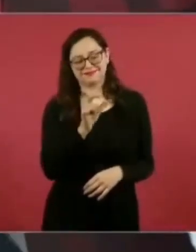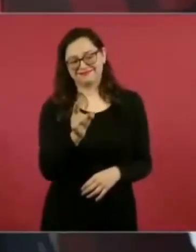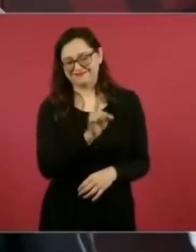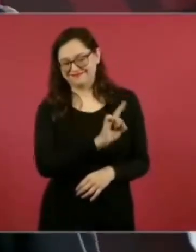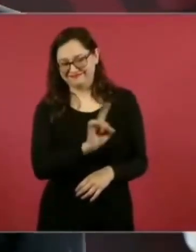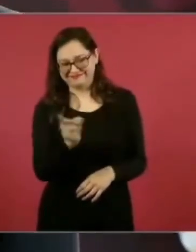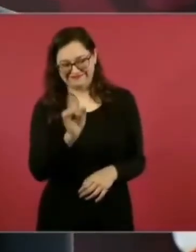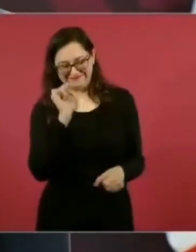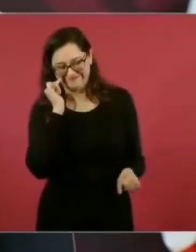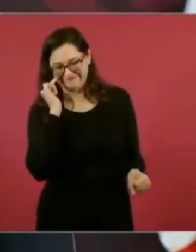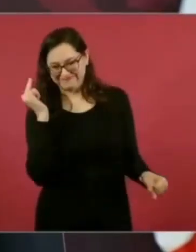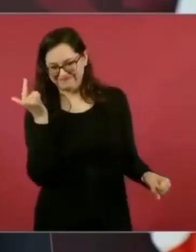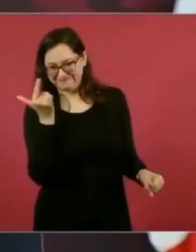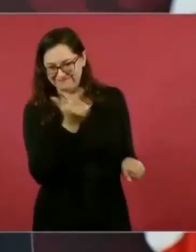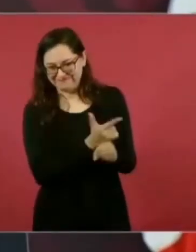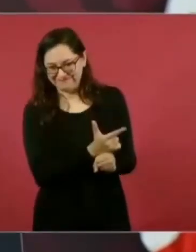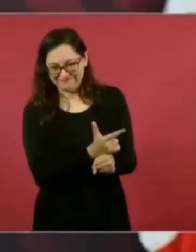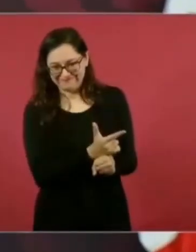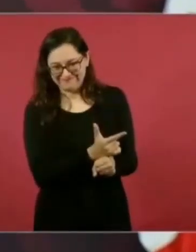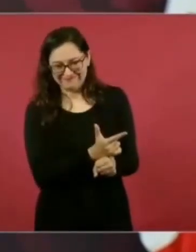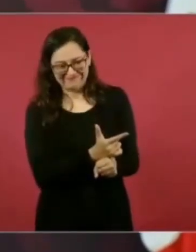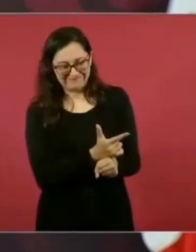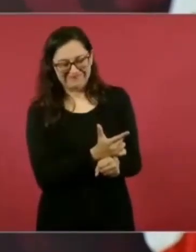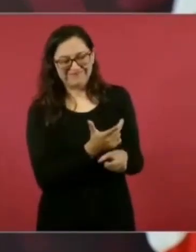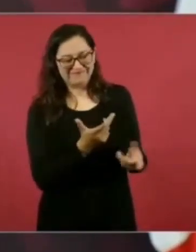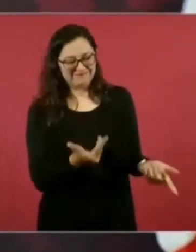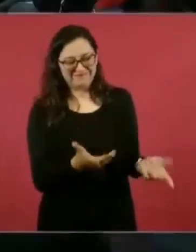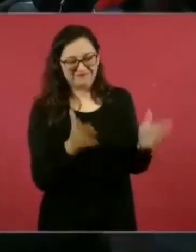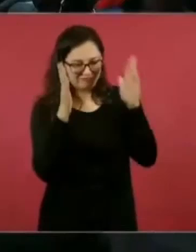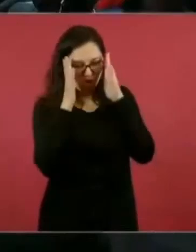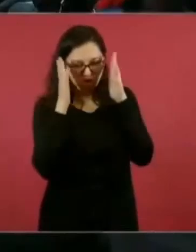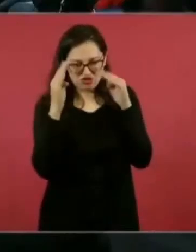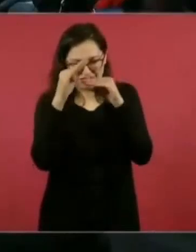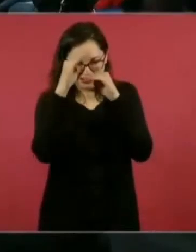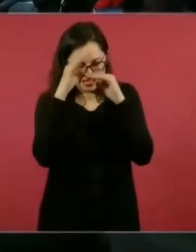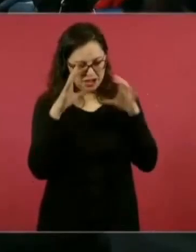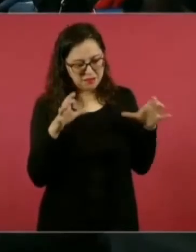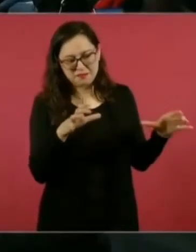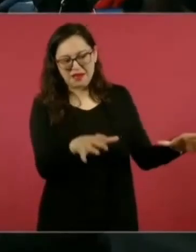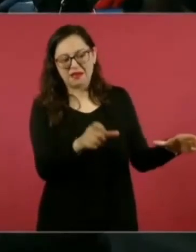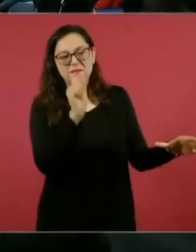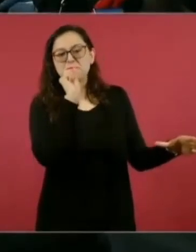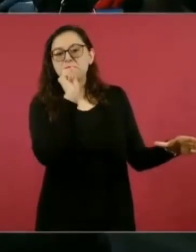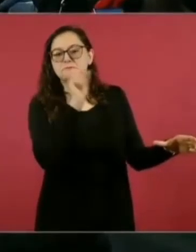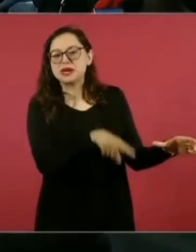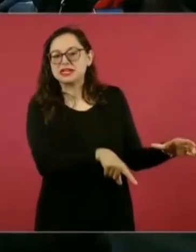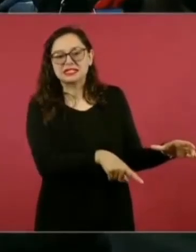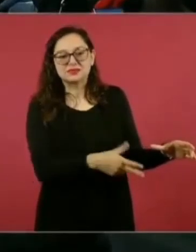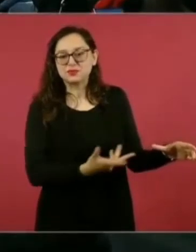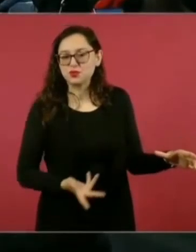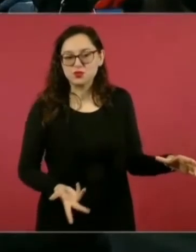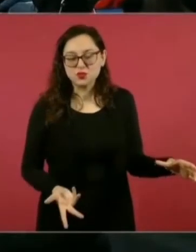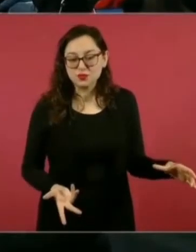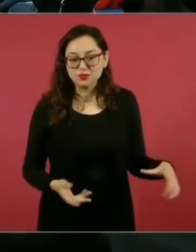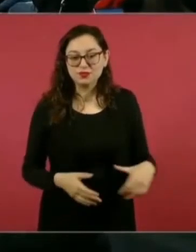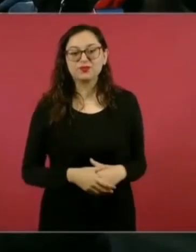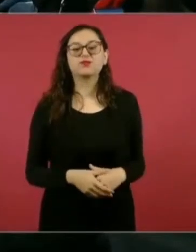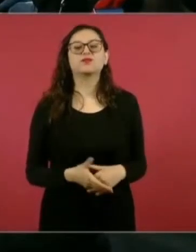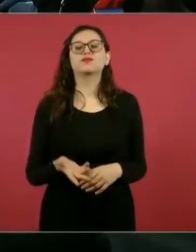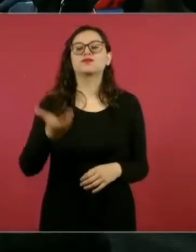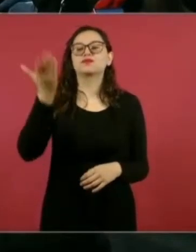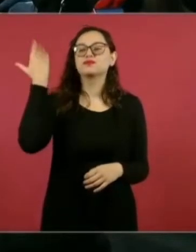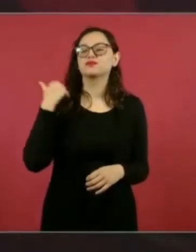eran conservadores, decía Ocampo,